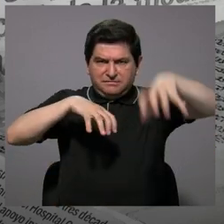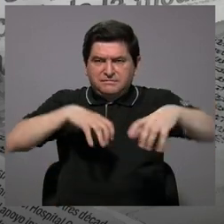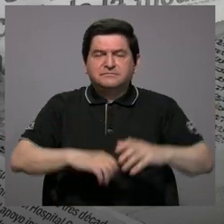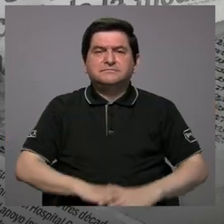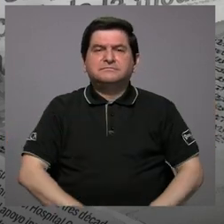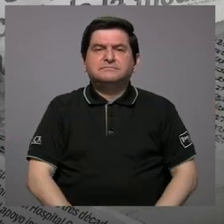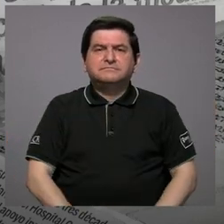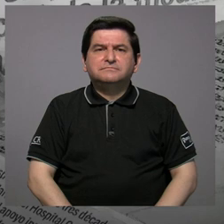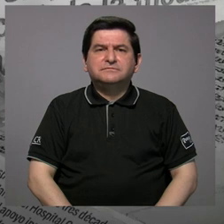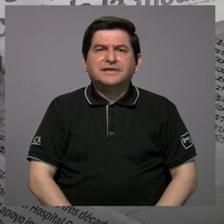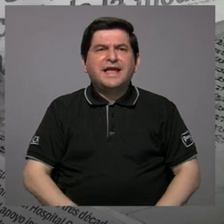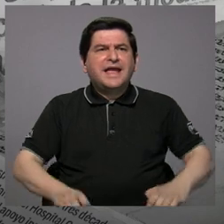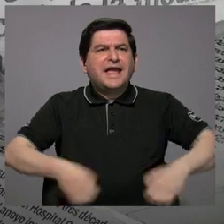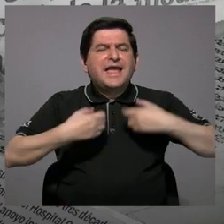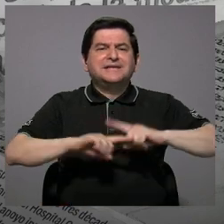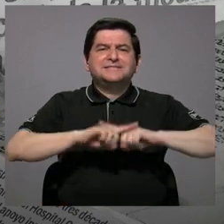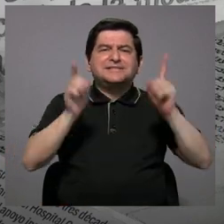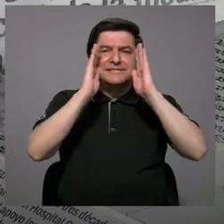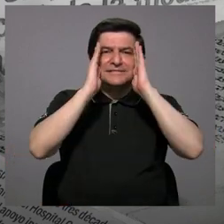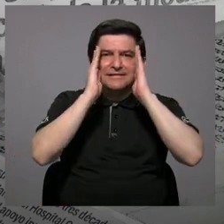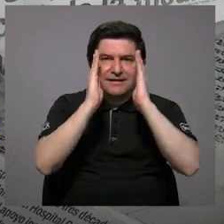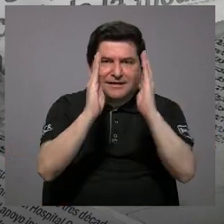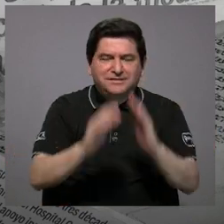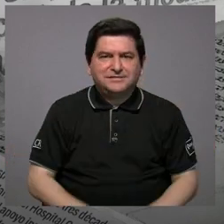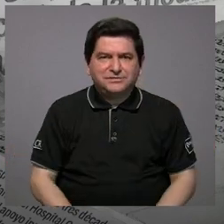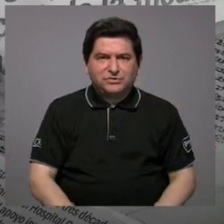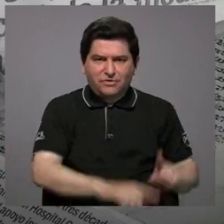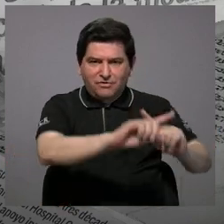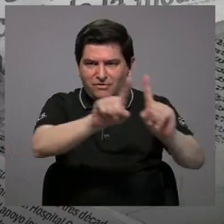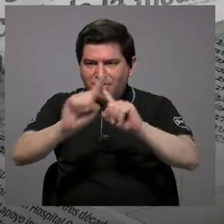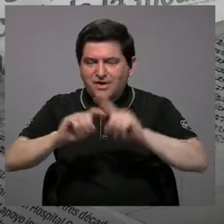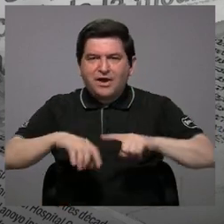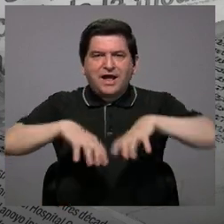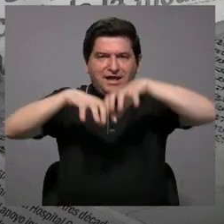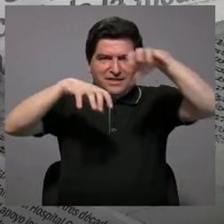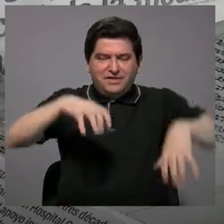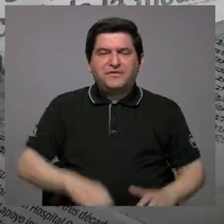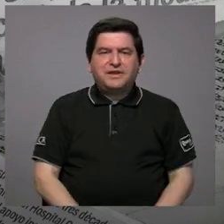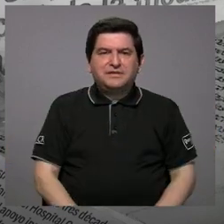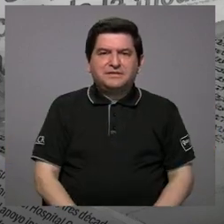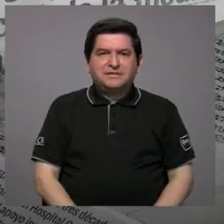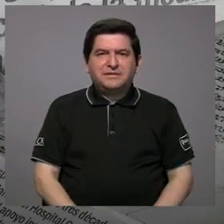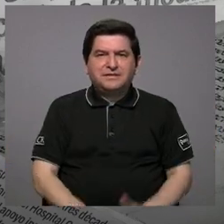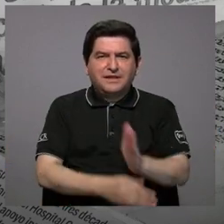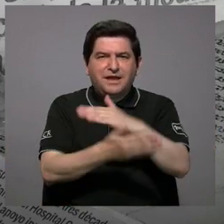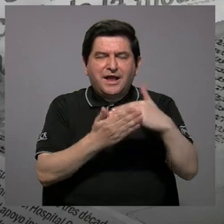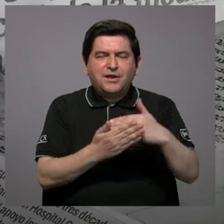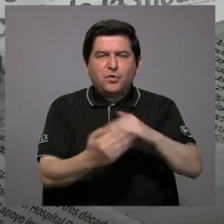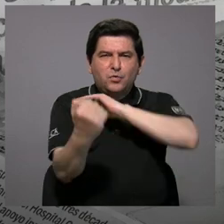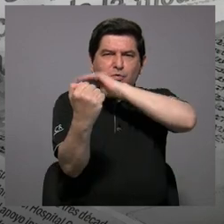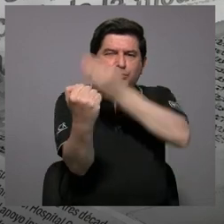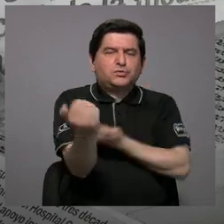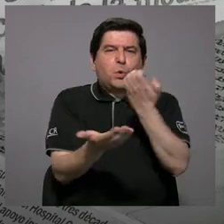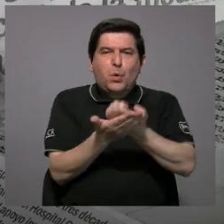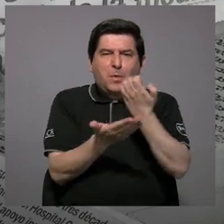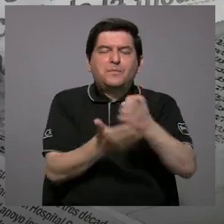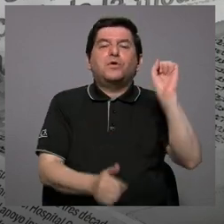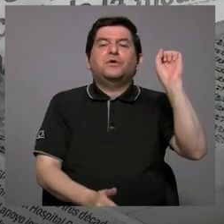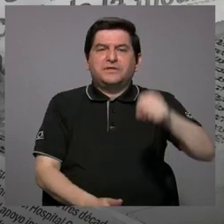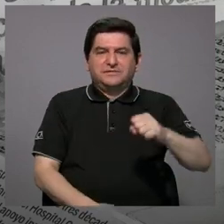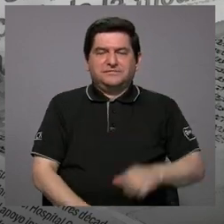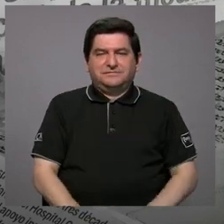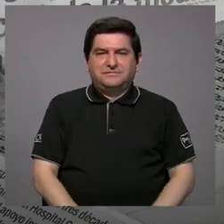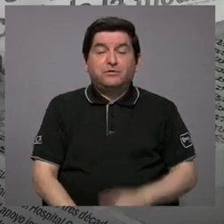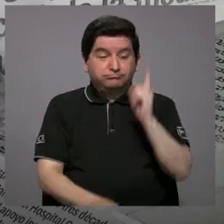que hay una diferencia de trato entre cantones donde hay más solvencia económica, podría